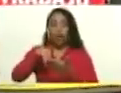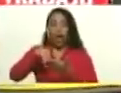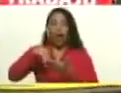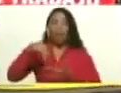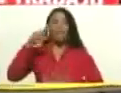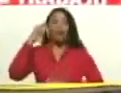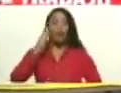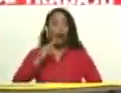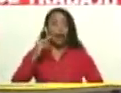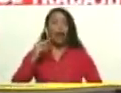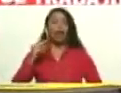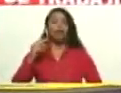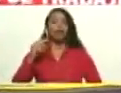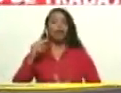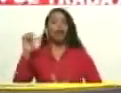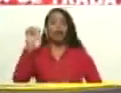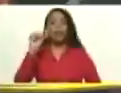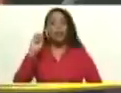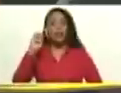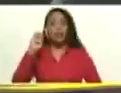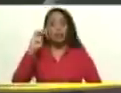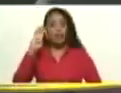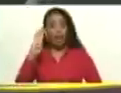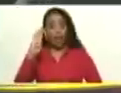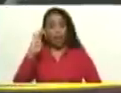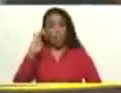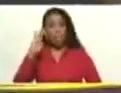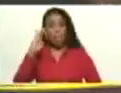SEBIN, del DEGCIN, del FAES.